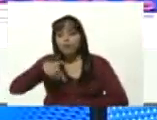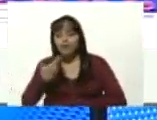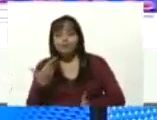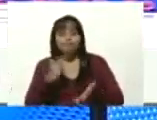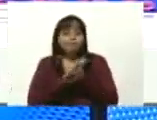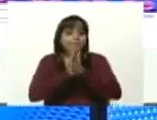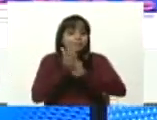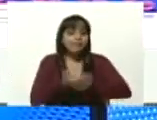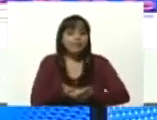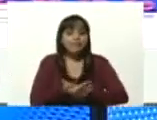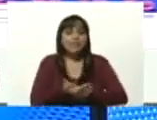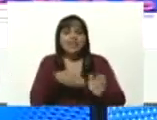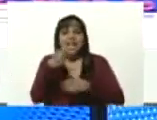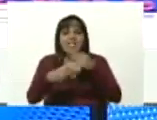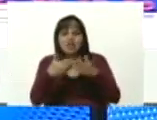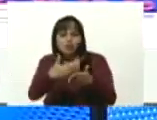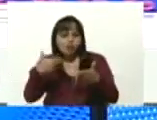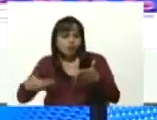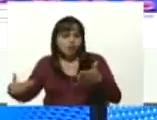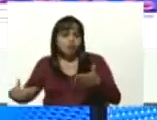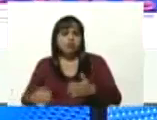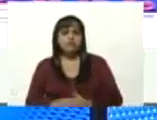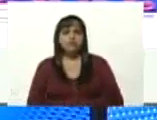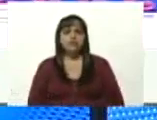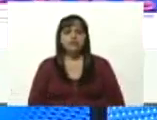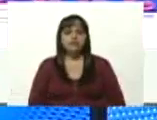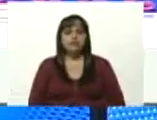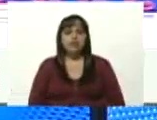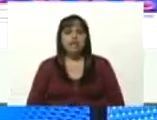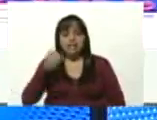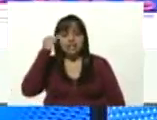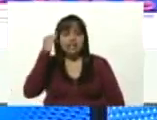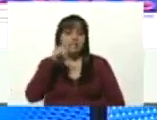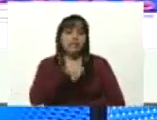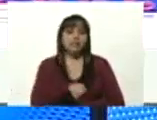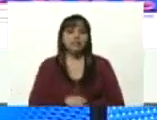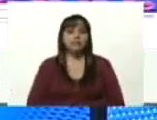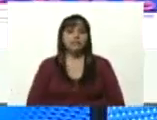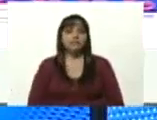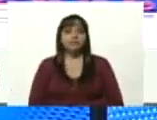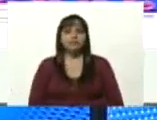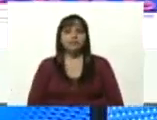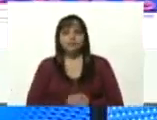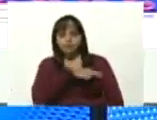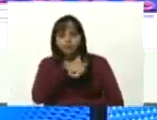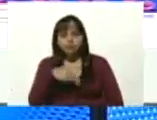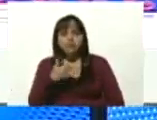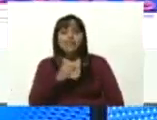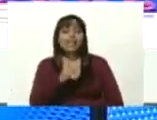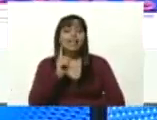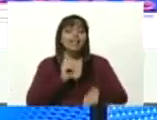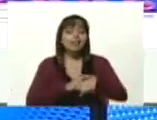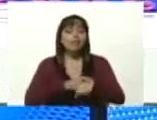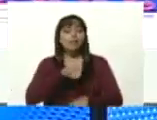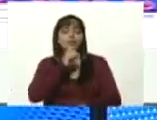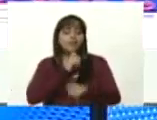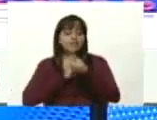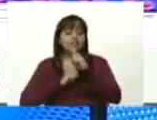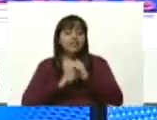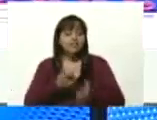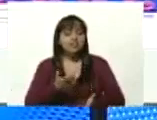hacernos retroceder en ese empeño hemos pasado tiempos difíciles